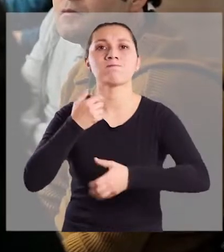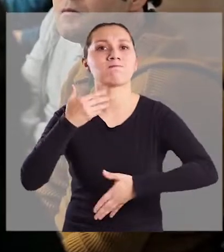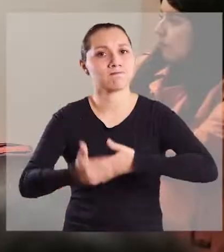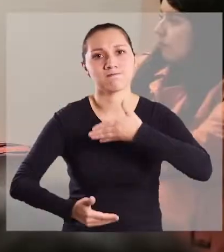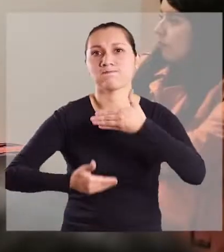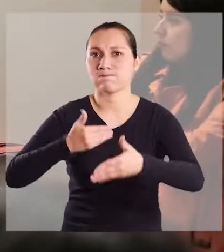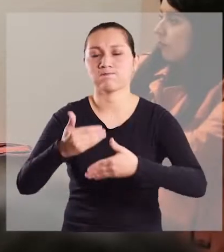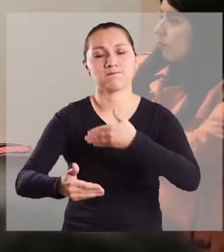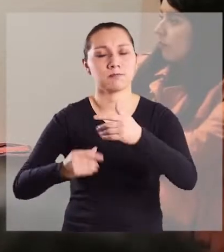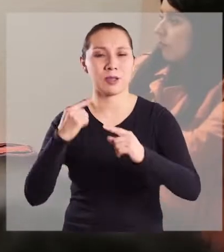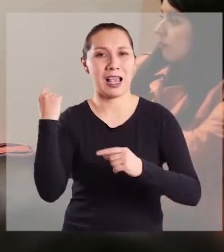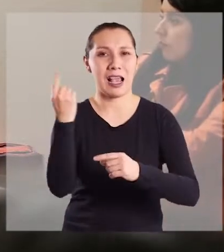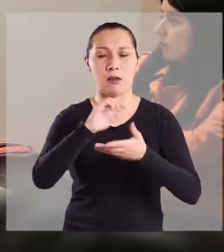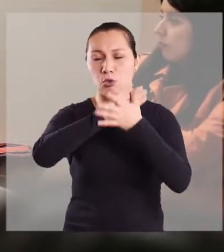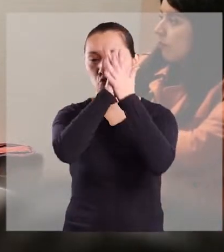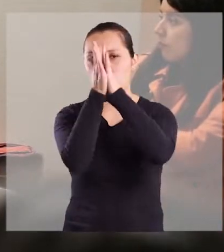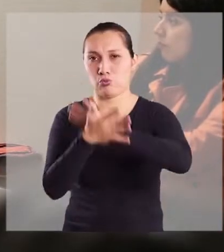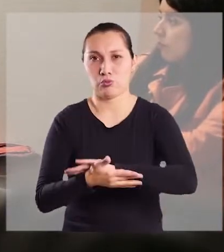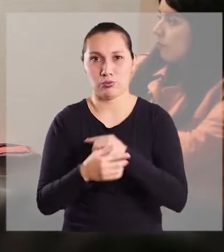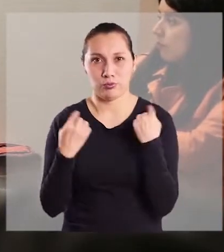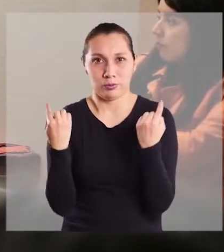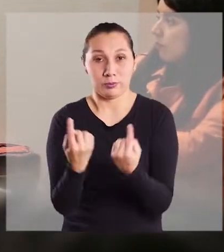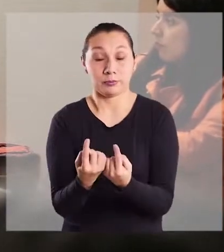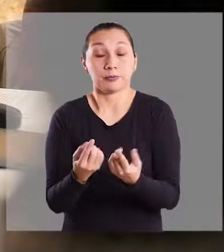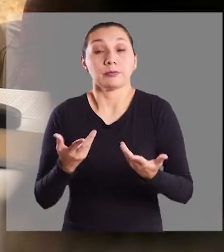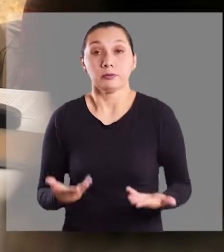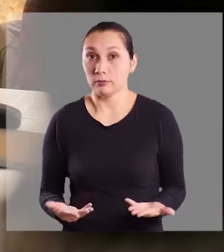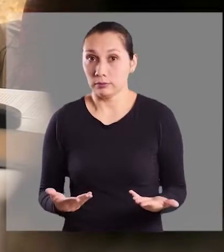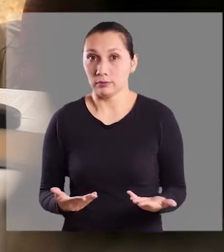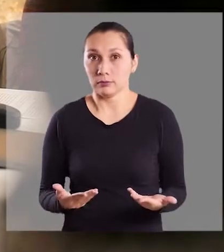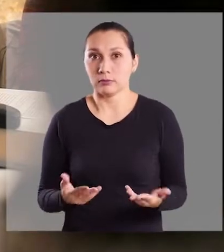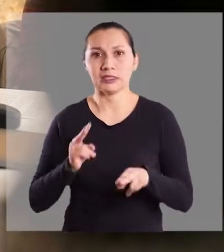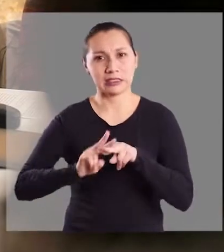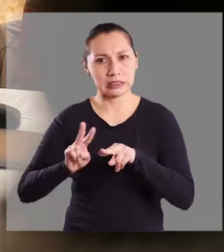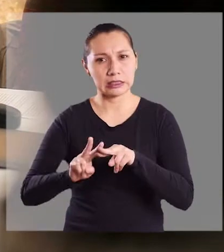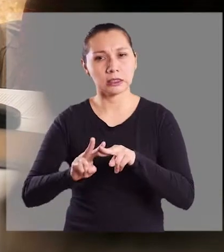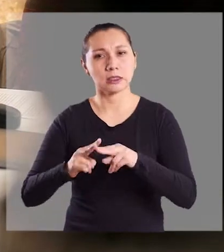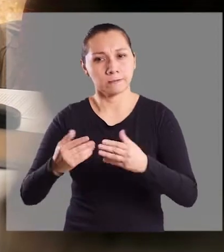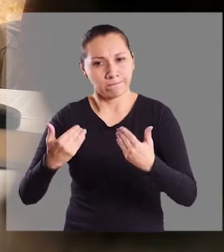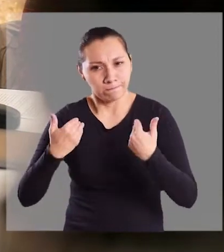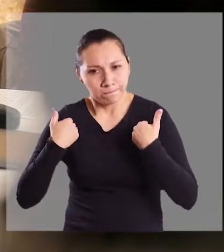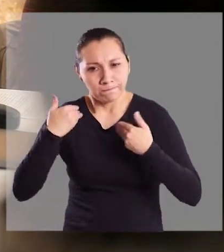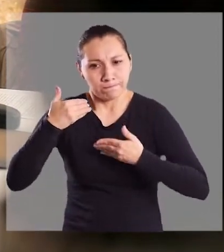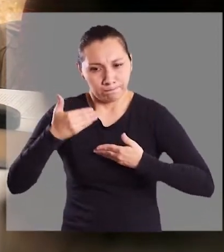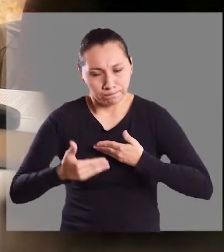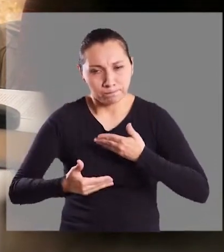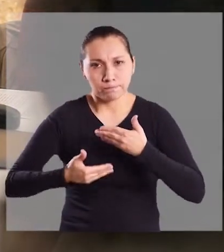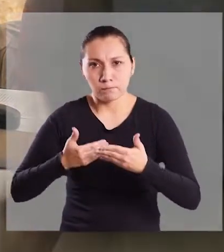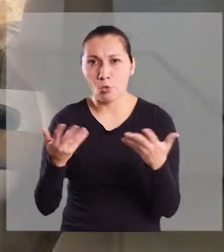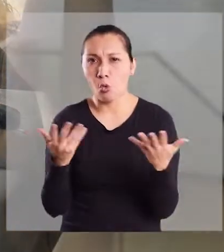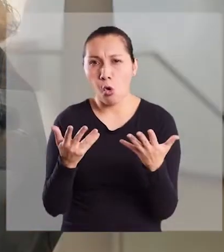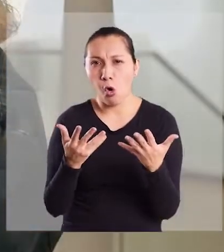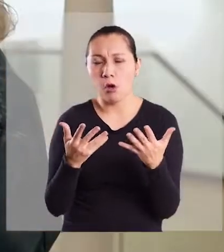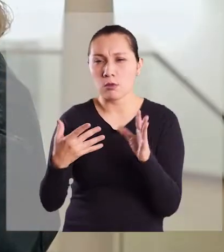general y global para todos. Ahora, hacer ese ejercicio de